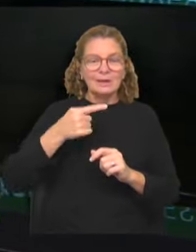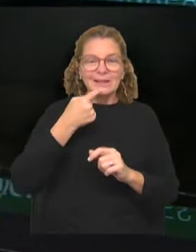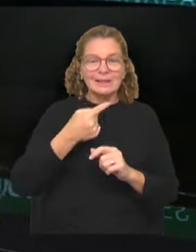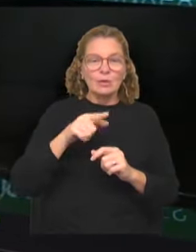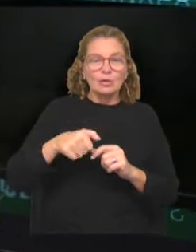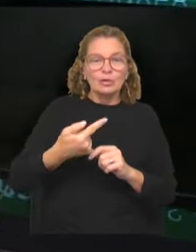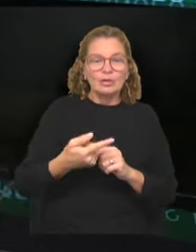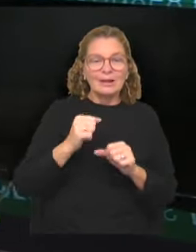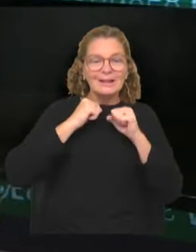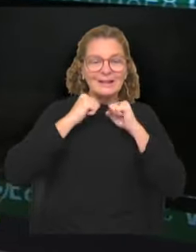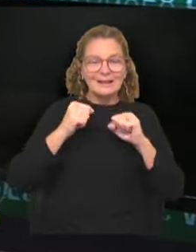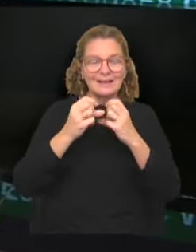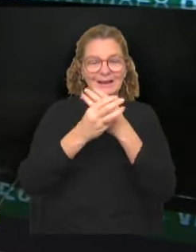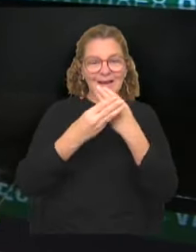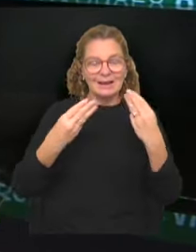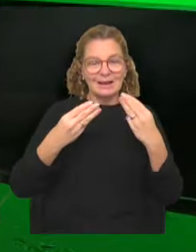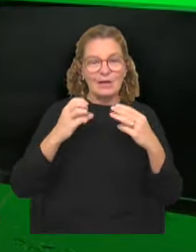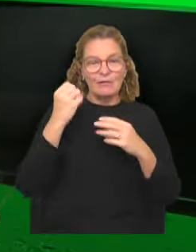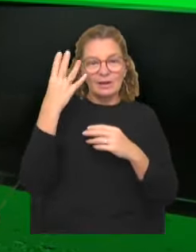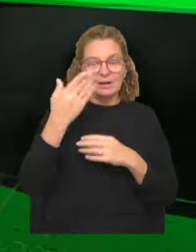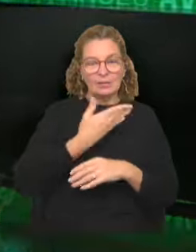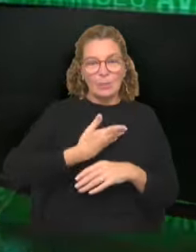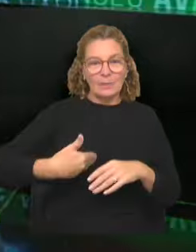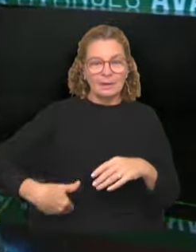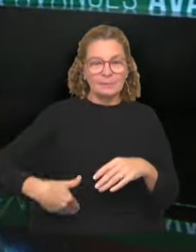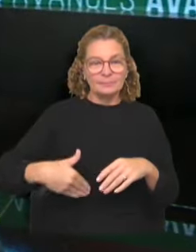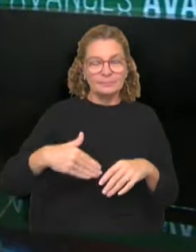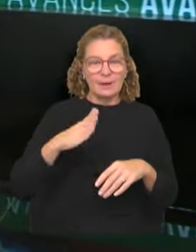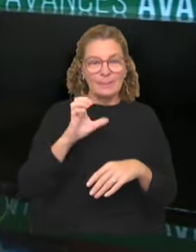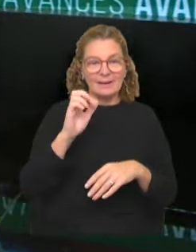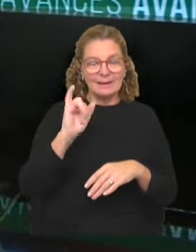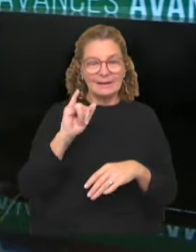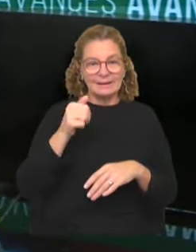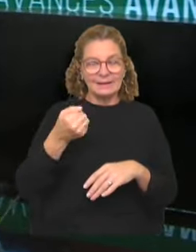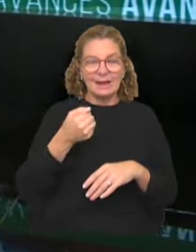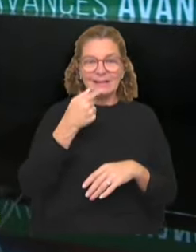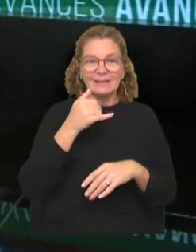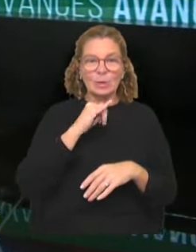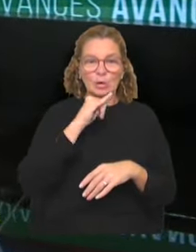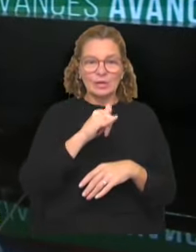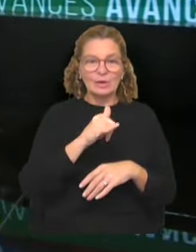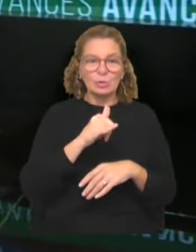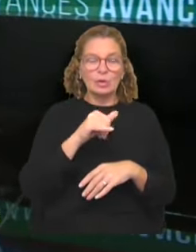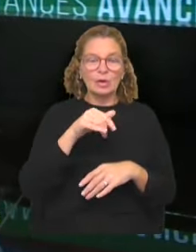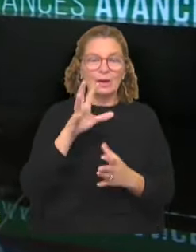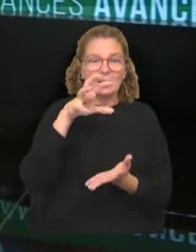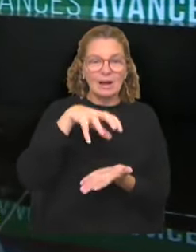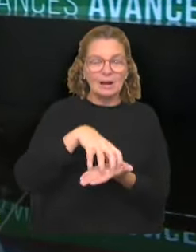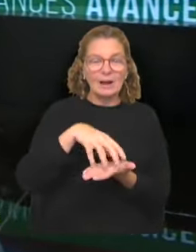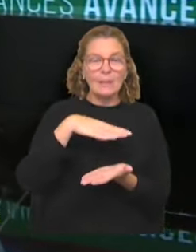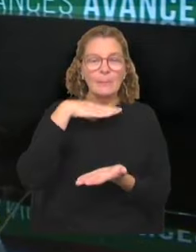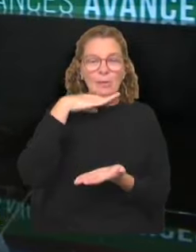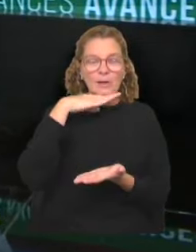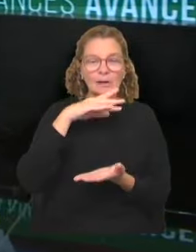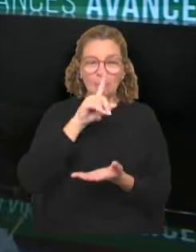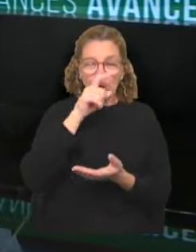adelanto. La secretaria general de la Federación Uruguaya de Magisterio, Elvia Pereira. La FUM denunció que en el área metropolitana